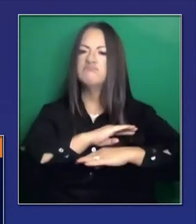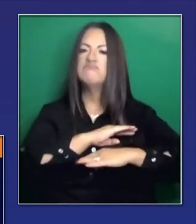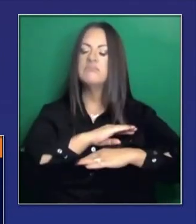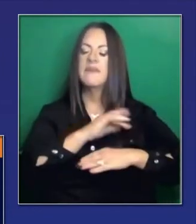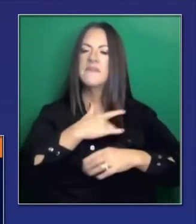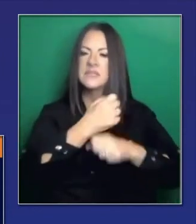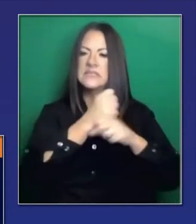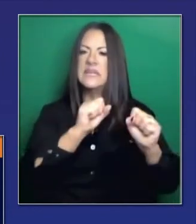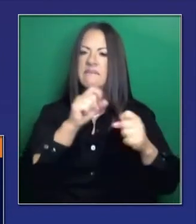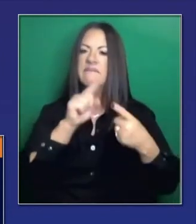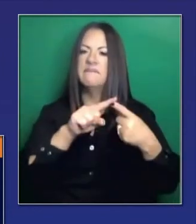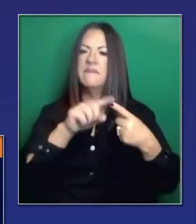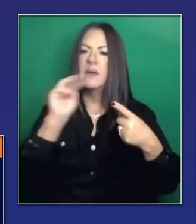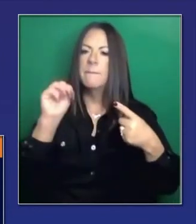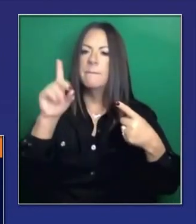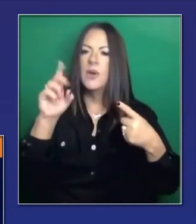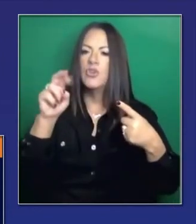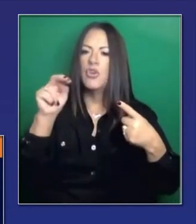eficacia, sino su seguridad.